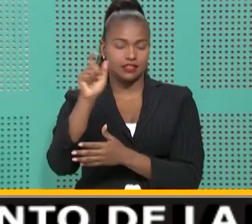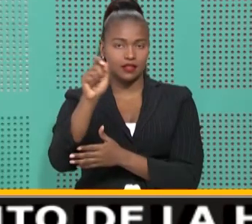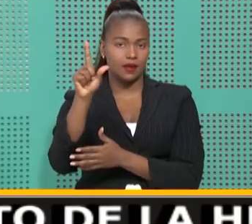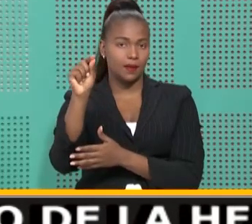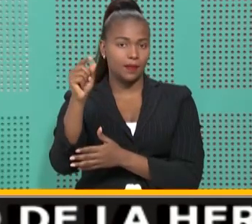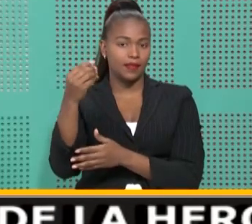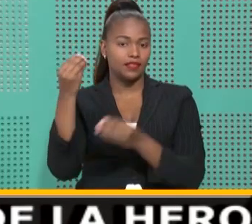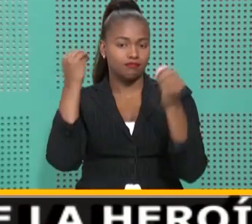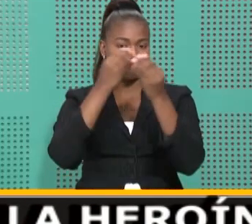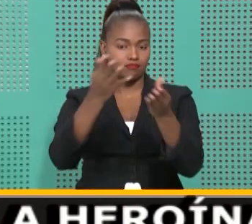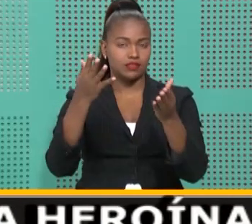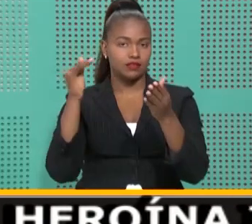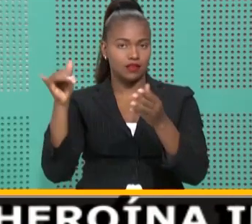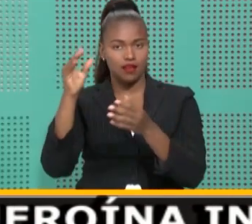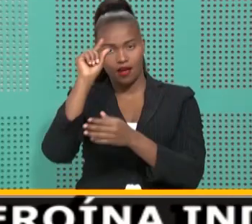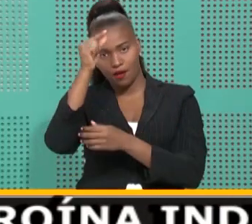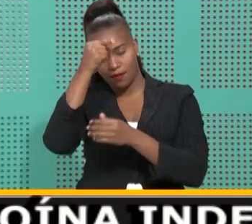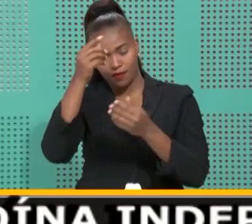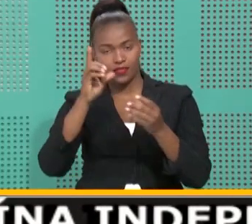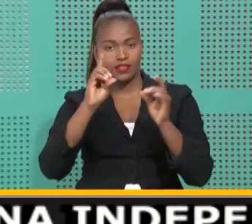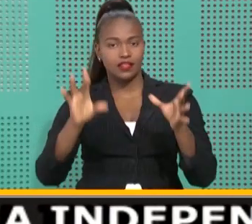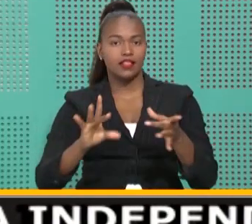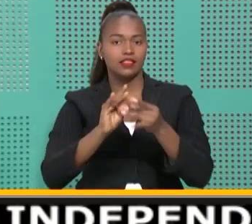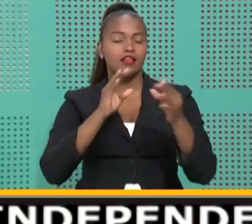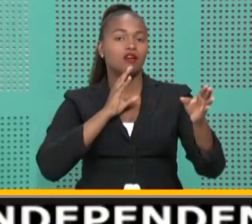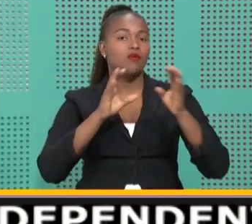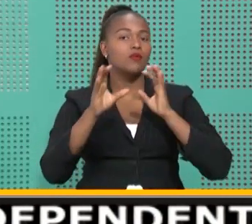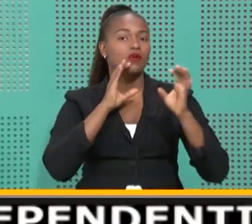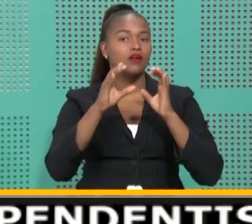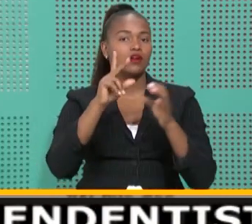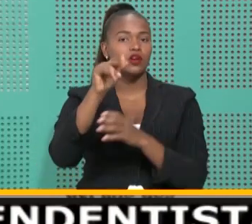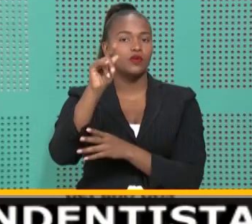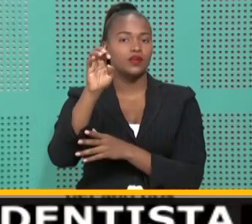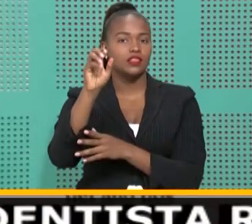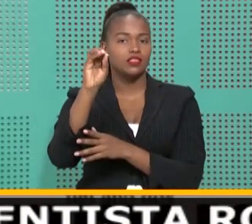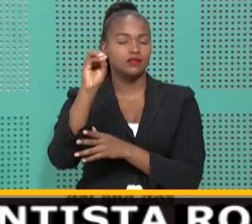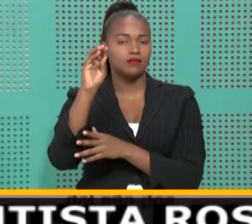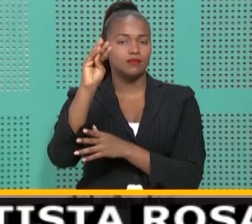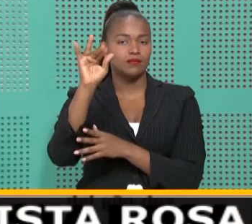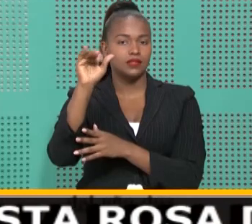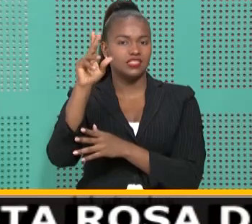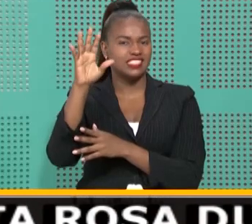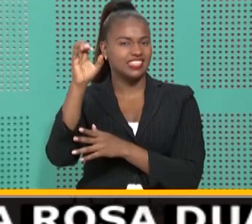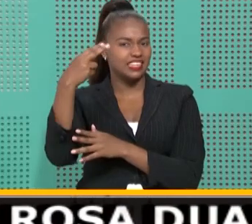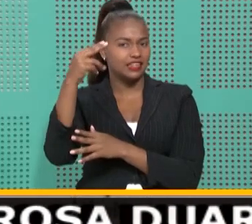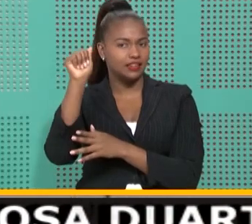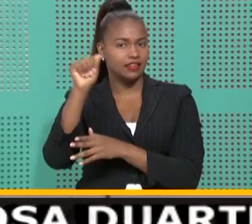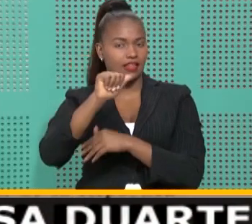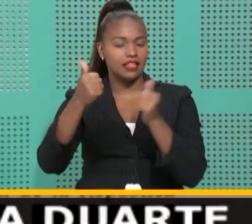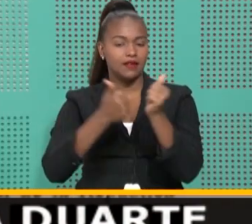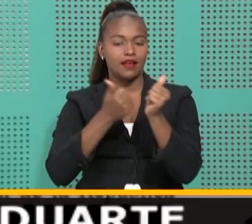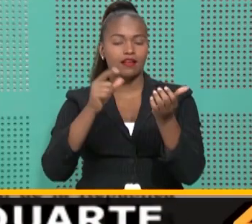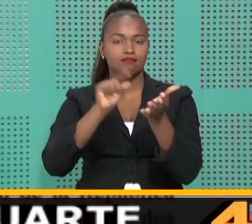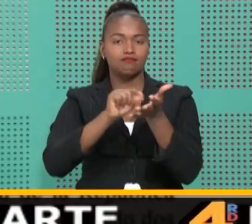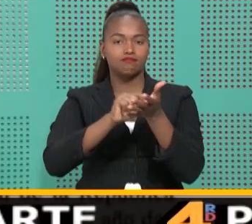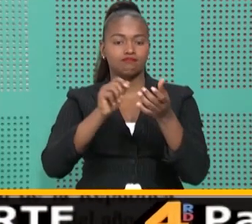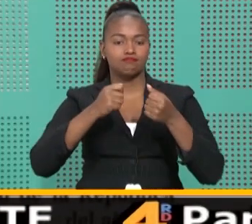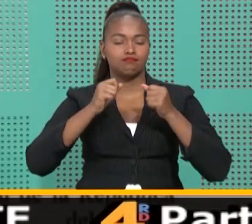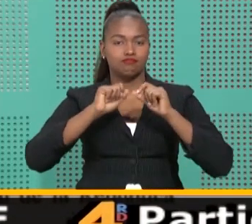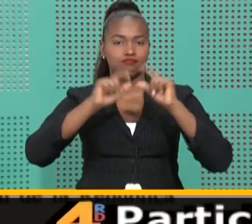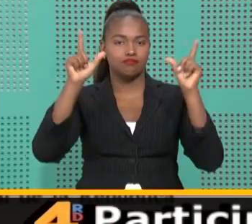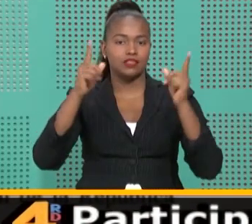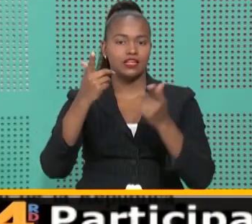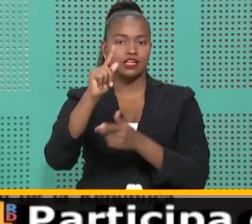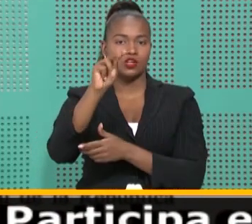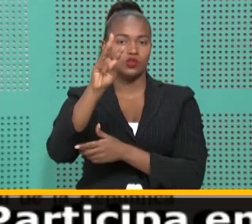conocer por el portavoz del gobierno y director general de comunicación, Roberto Rodríguez Marchena, a través de su cuenta de la red social Twitter.